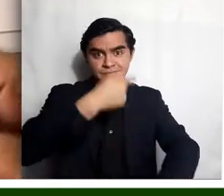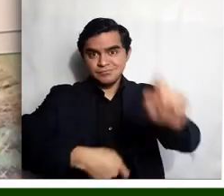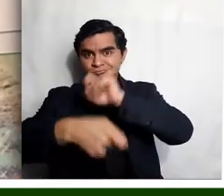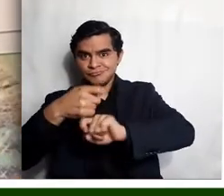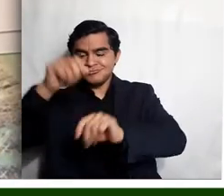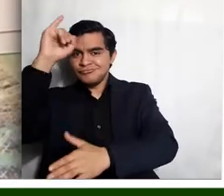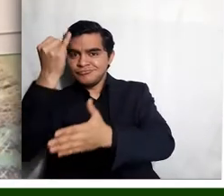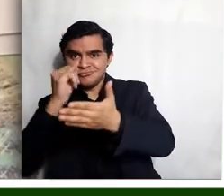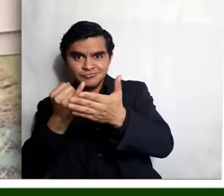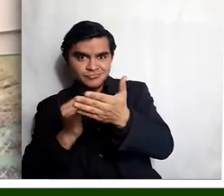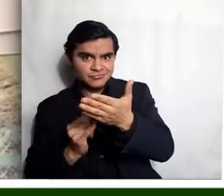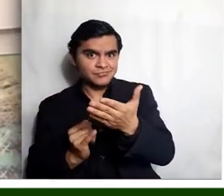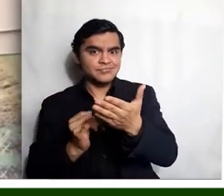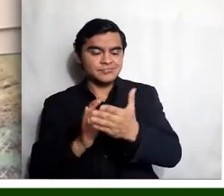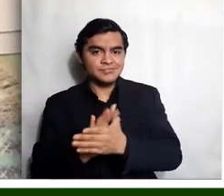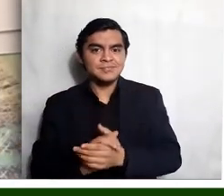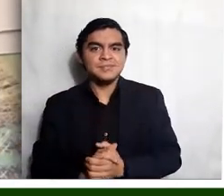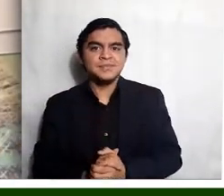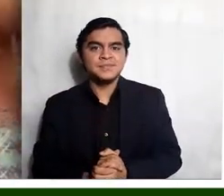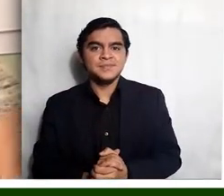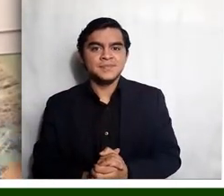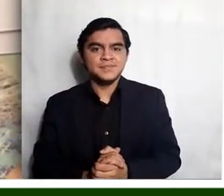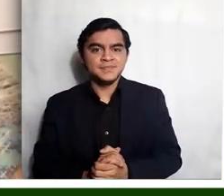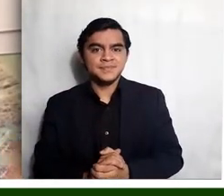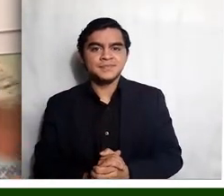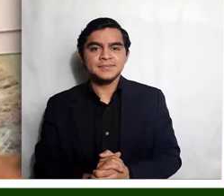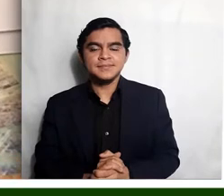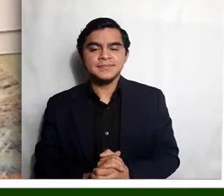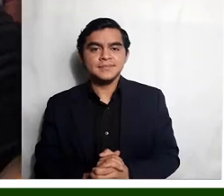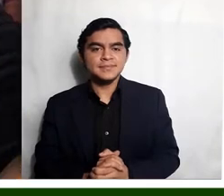imágenes. Estamos construyendo de esta forma jeroglífico.